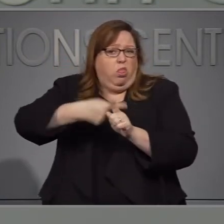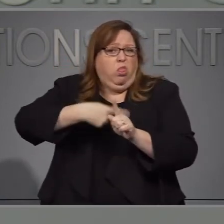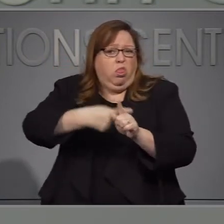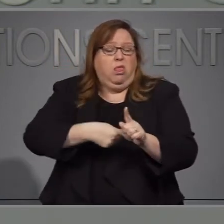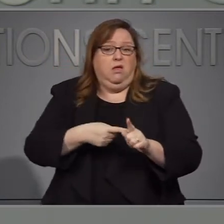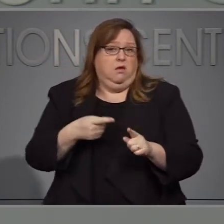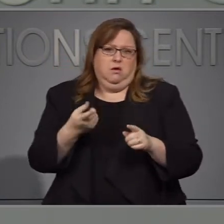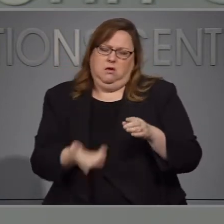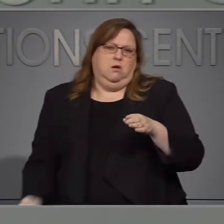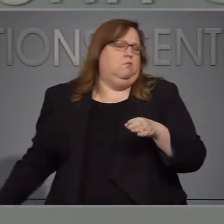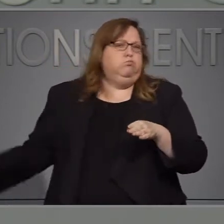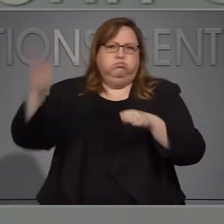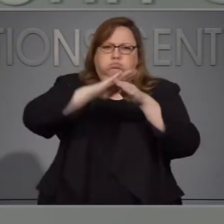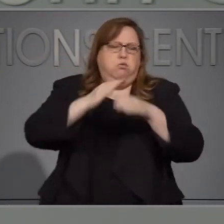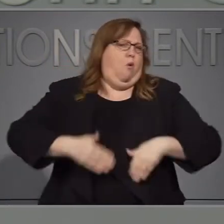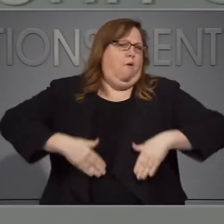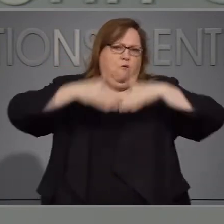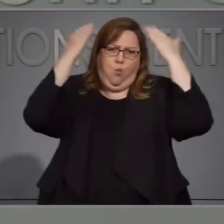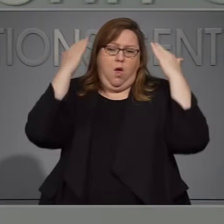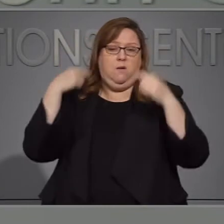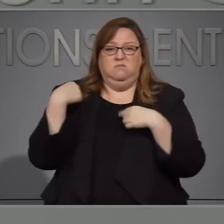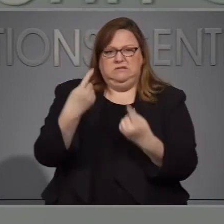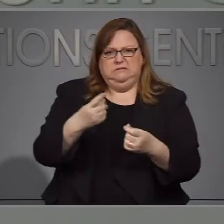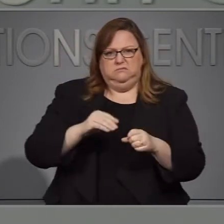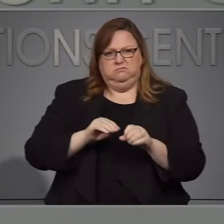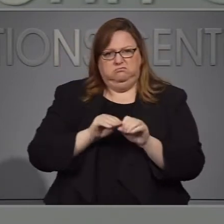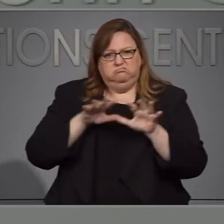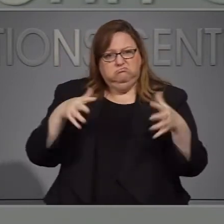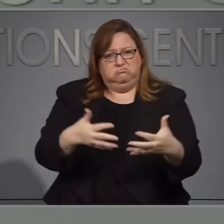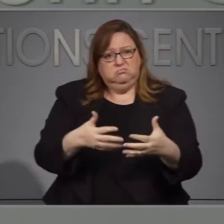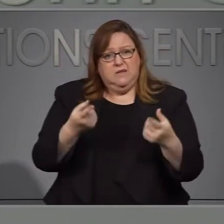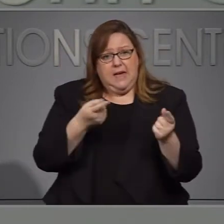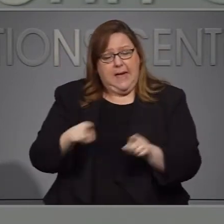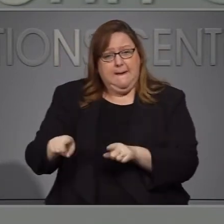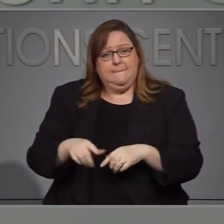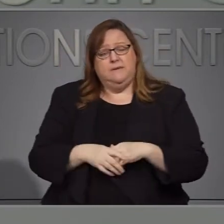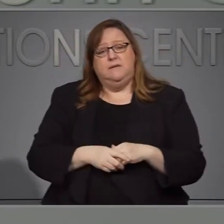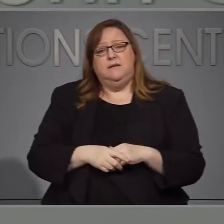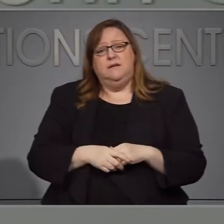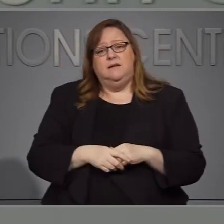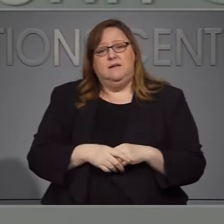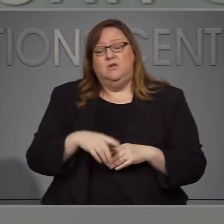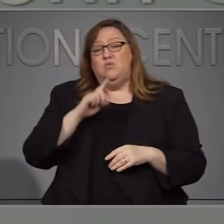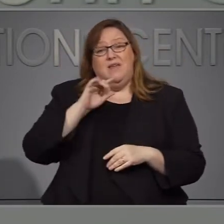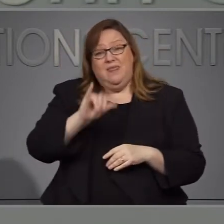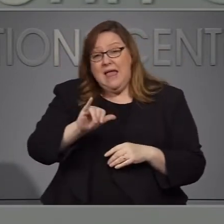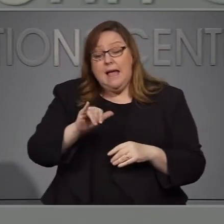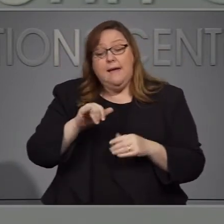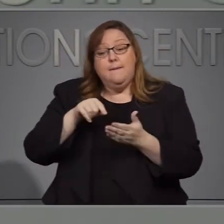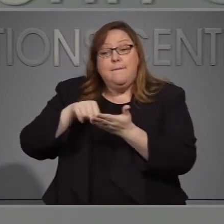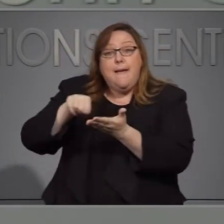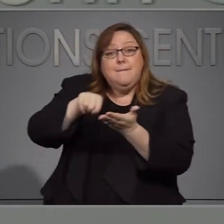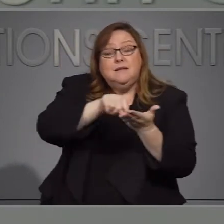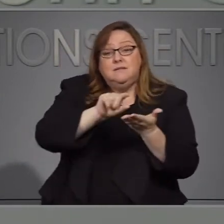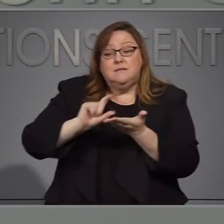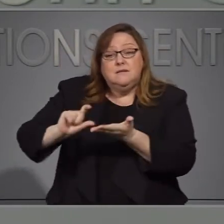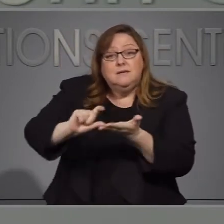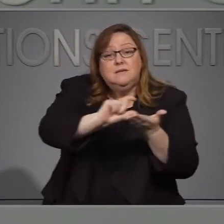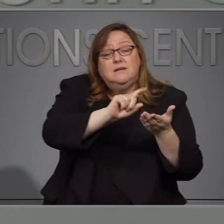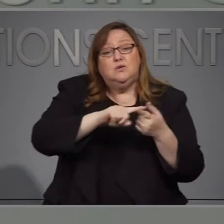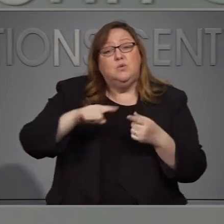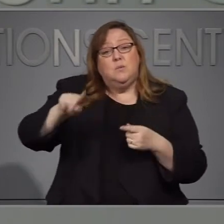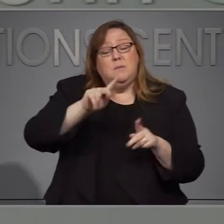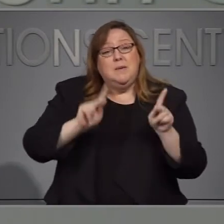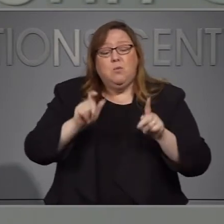de tiempo, pero es muy importante que estos pagos lleguen a las familias que están viviendo al margen y